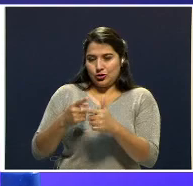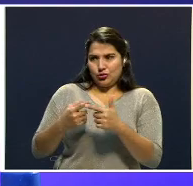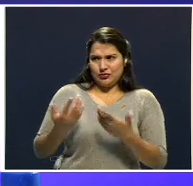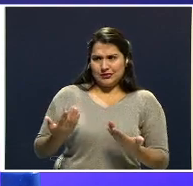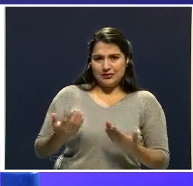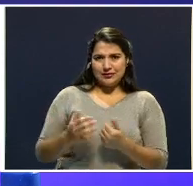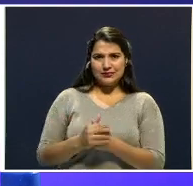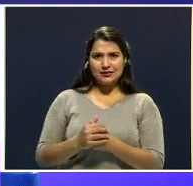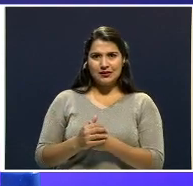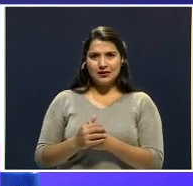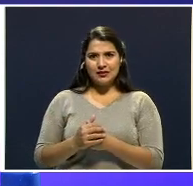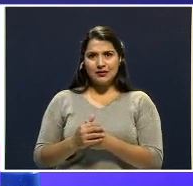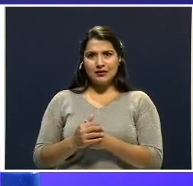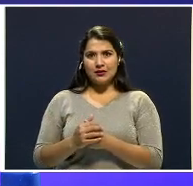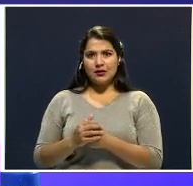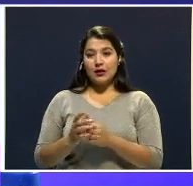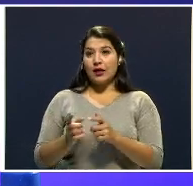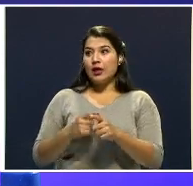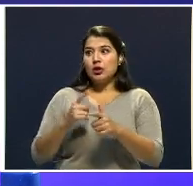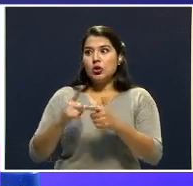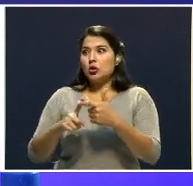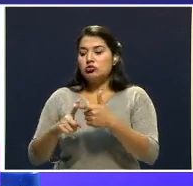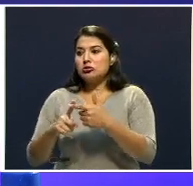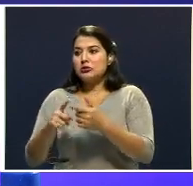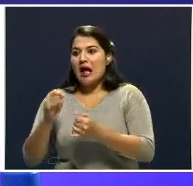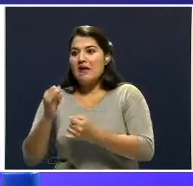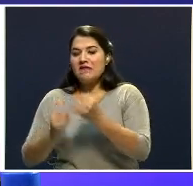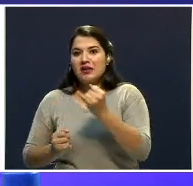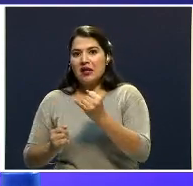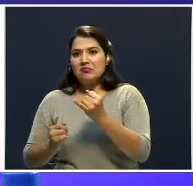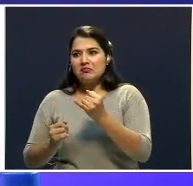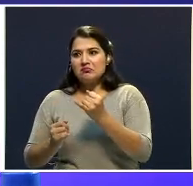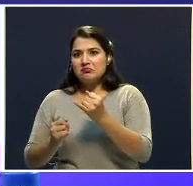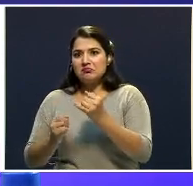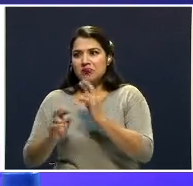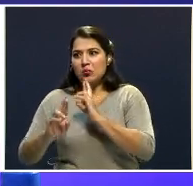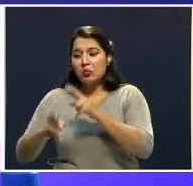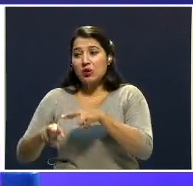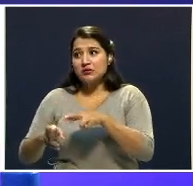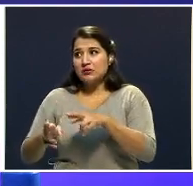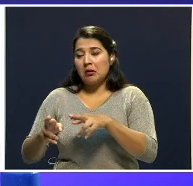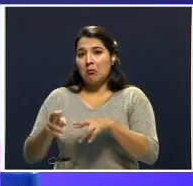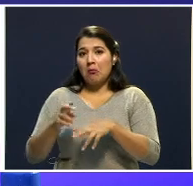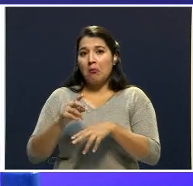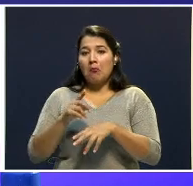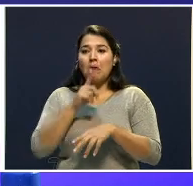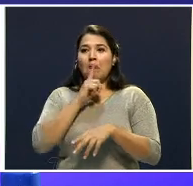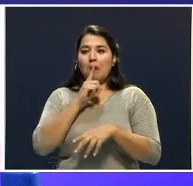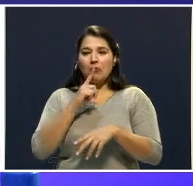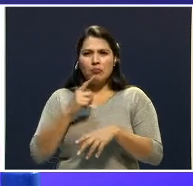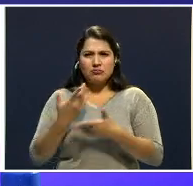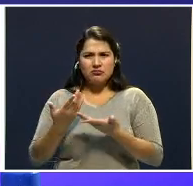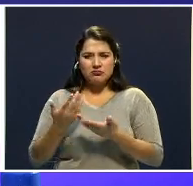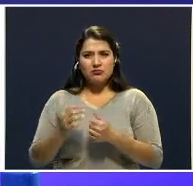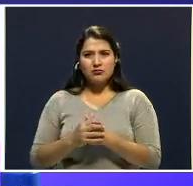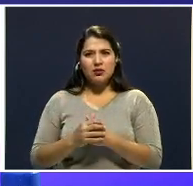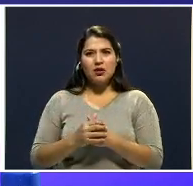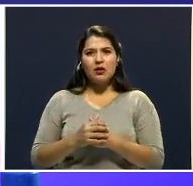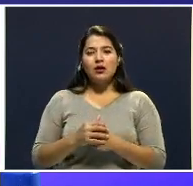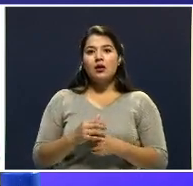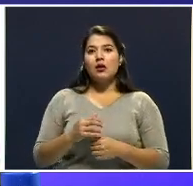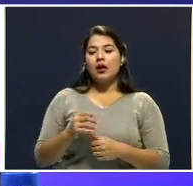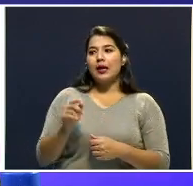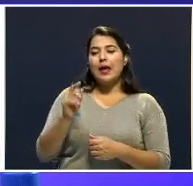Salen los dictámenes y es lo que diga la Fiscalía. Y además, estamos con una señora en estado prácticamente de indigencia.